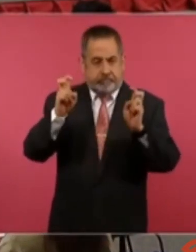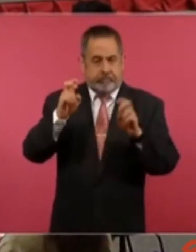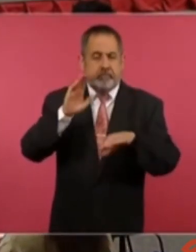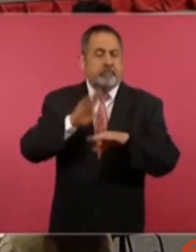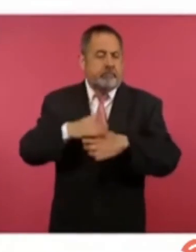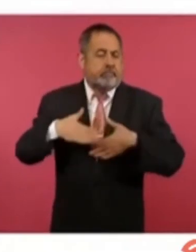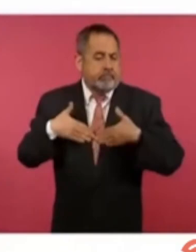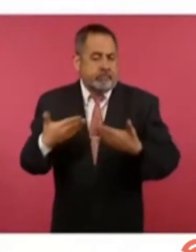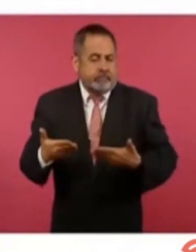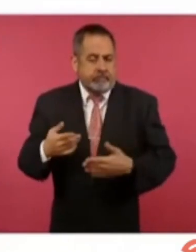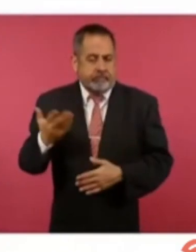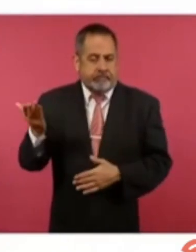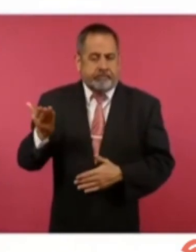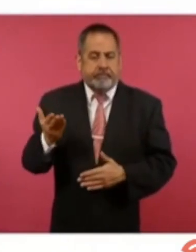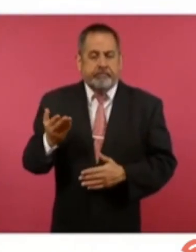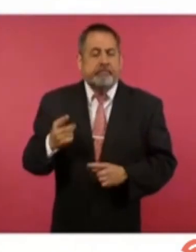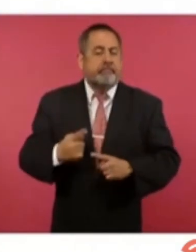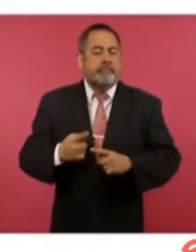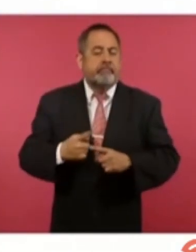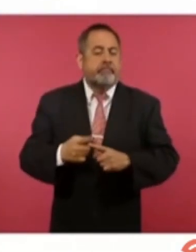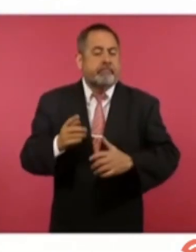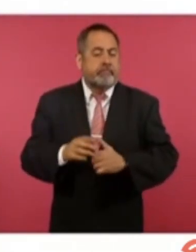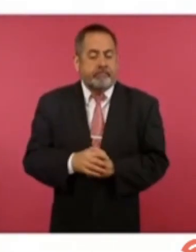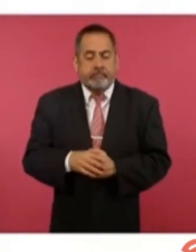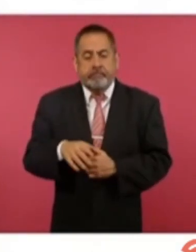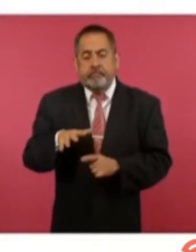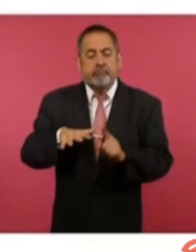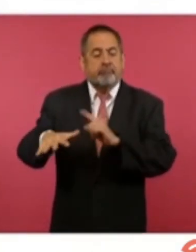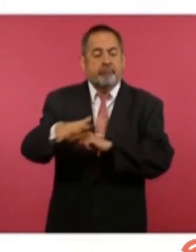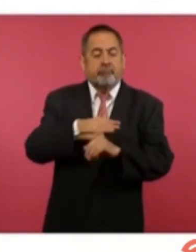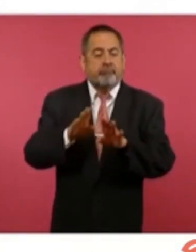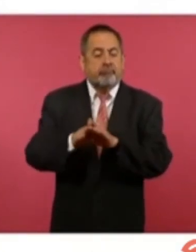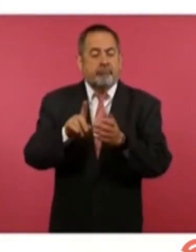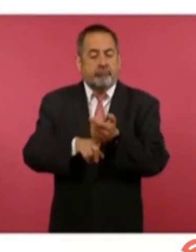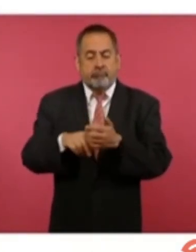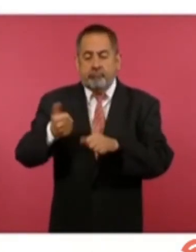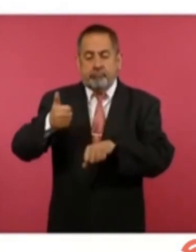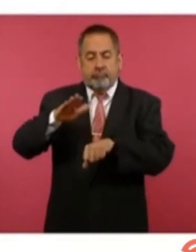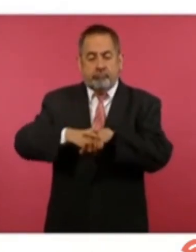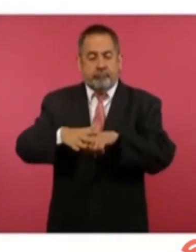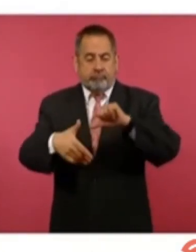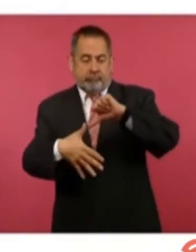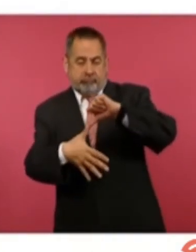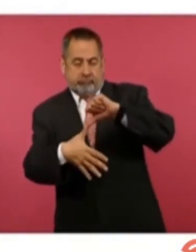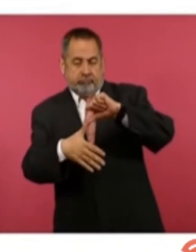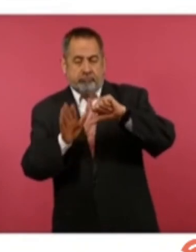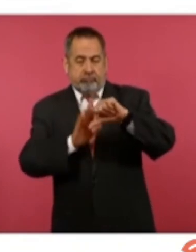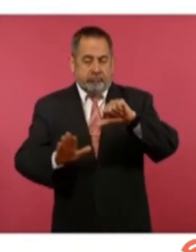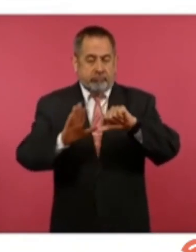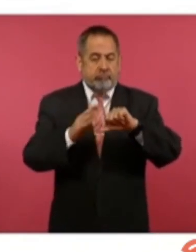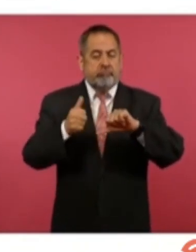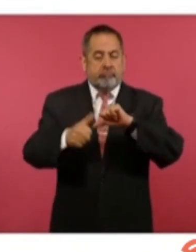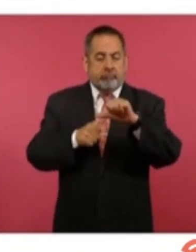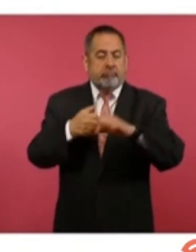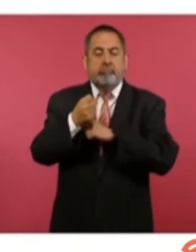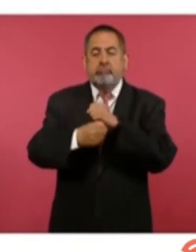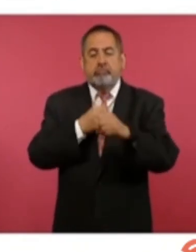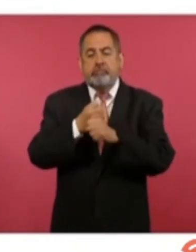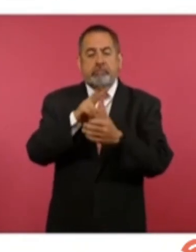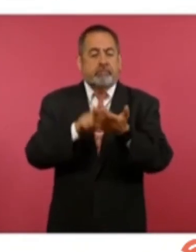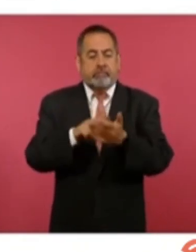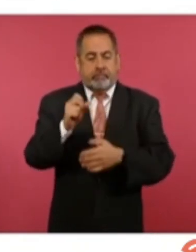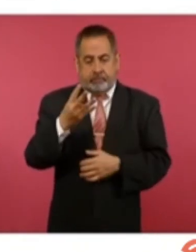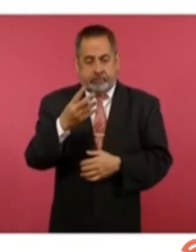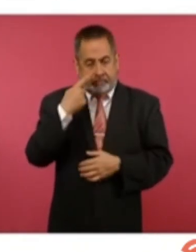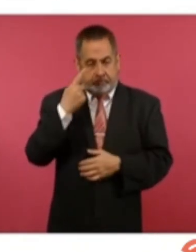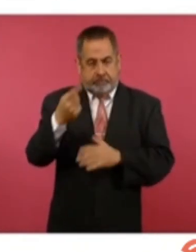gobierno. Esta es una encuesta del panorama de las administraciones públicas en América Latina y el Caribe 2024 de la